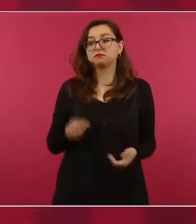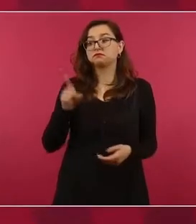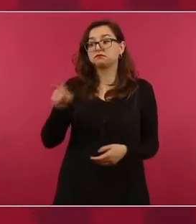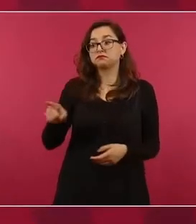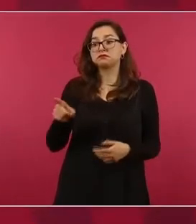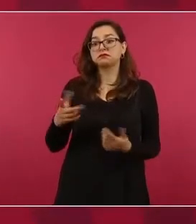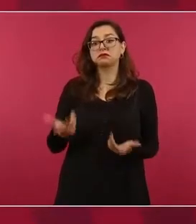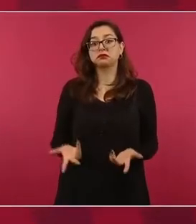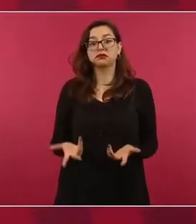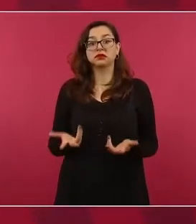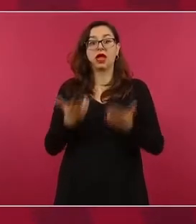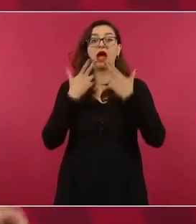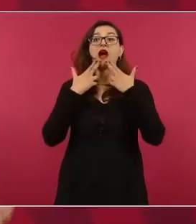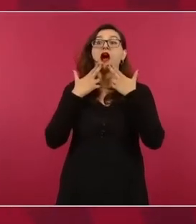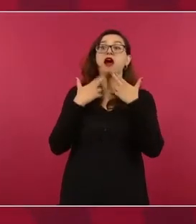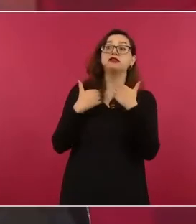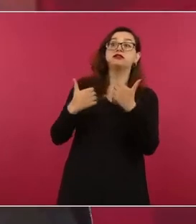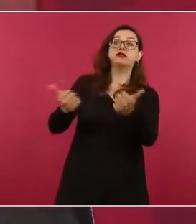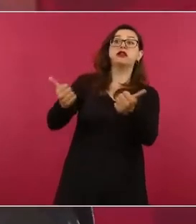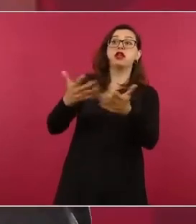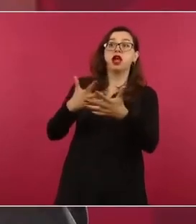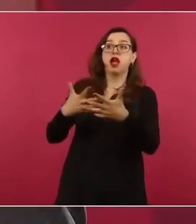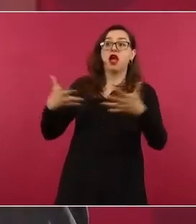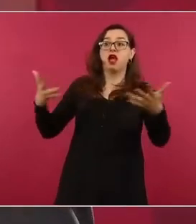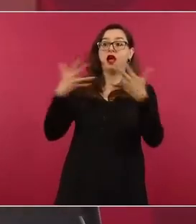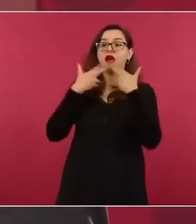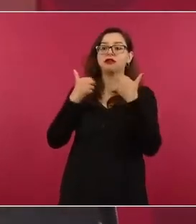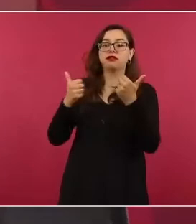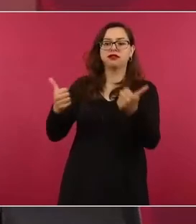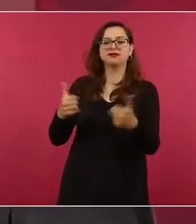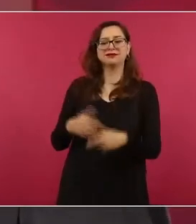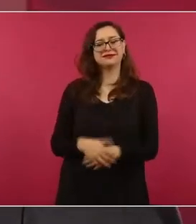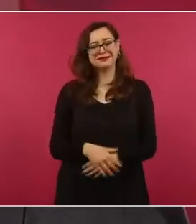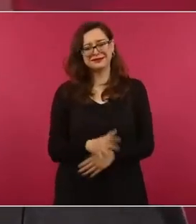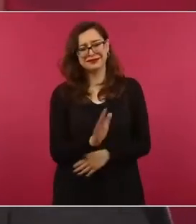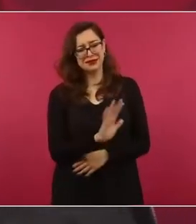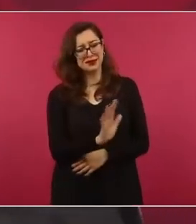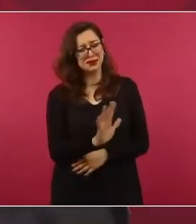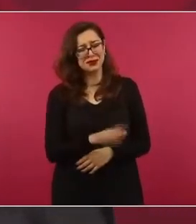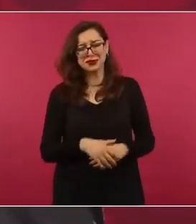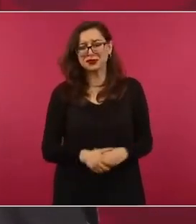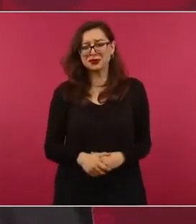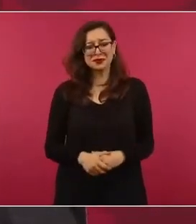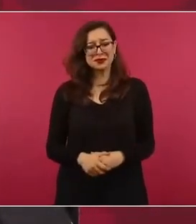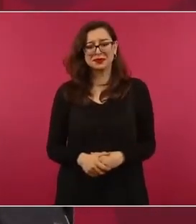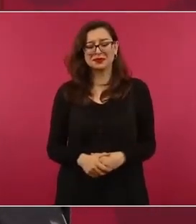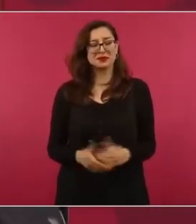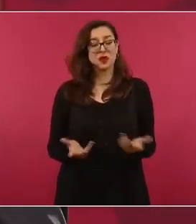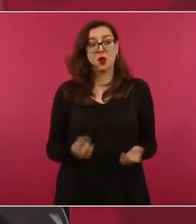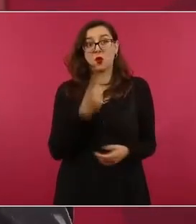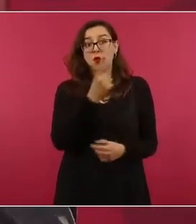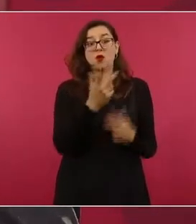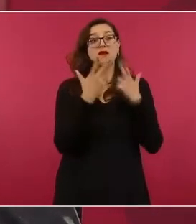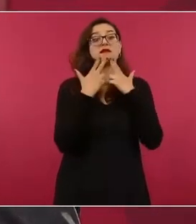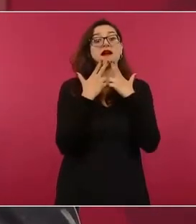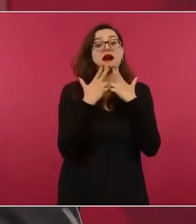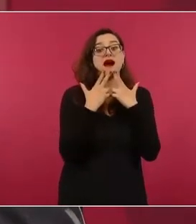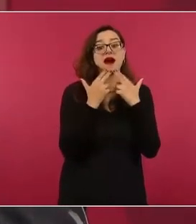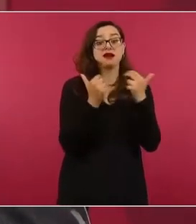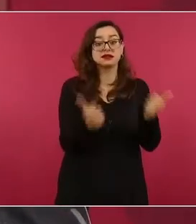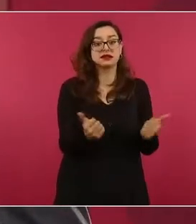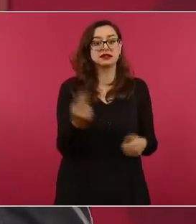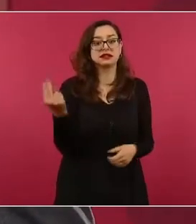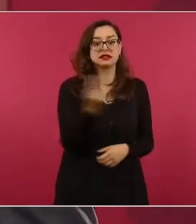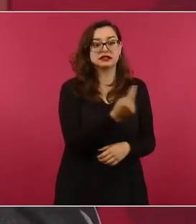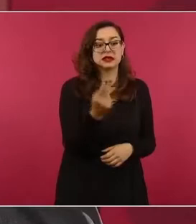va a ir a su rancho. No, el rancho cuando menos son 20, 30, 40